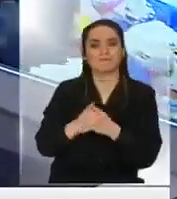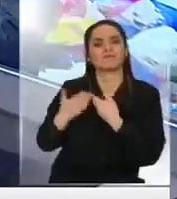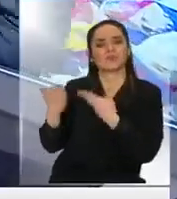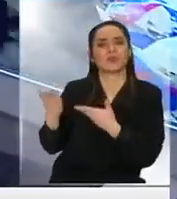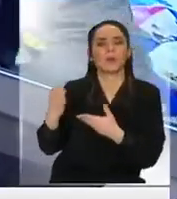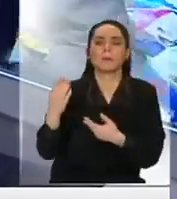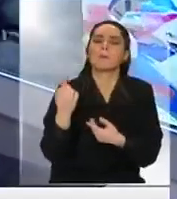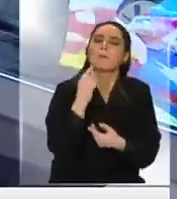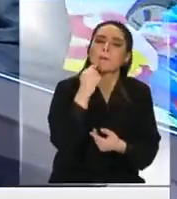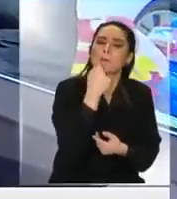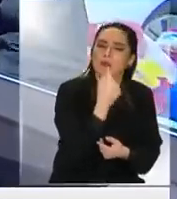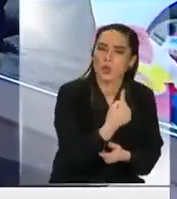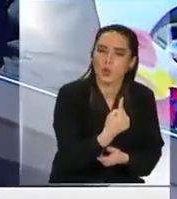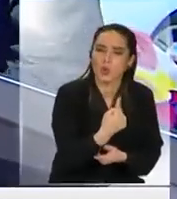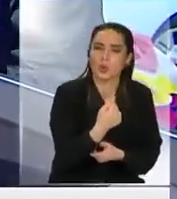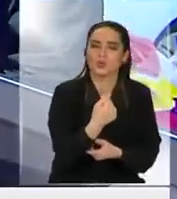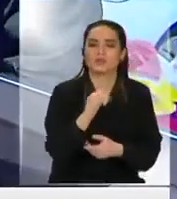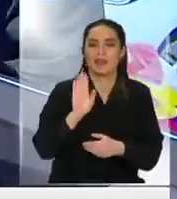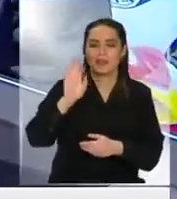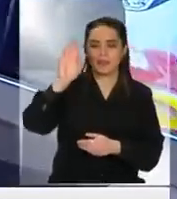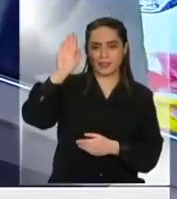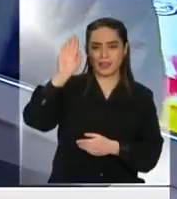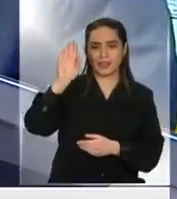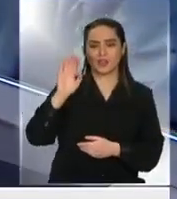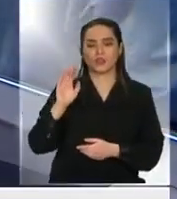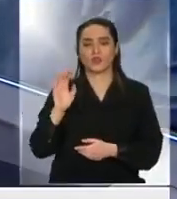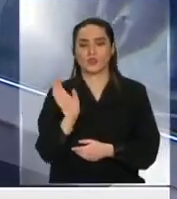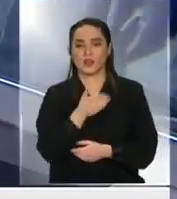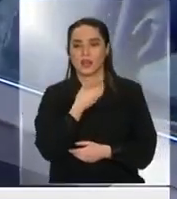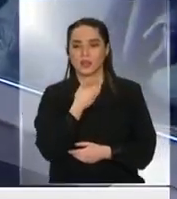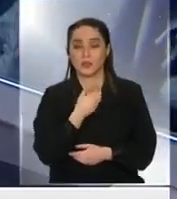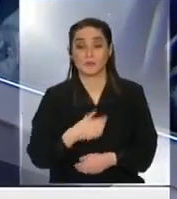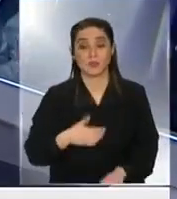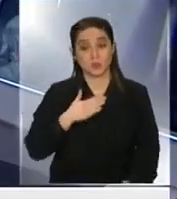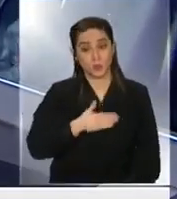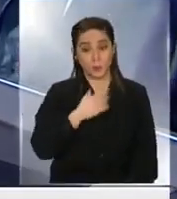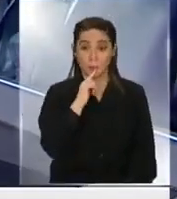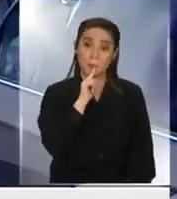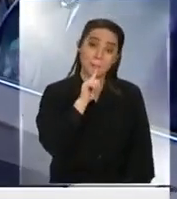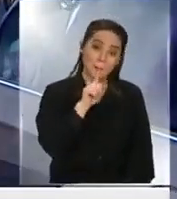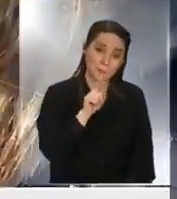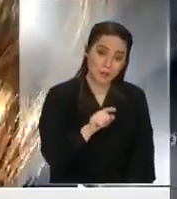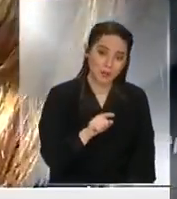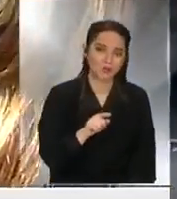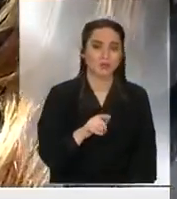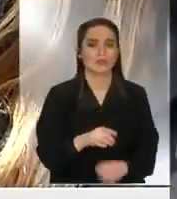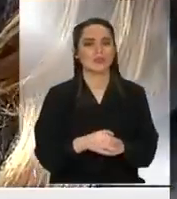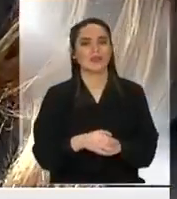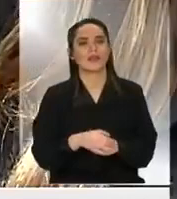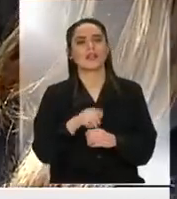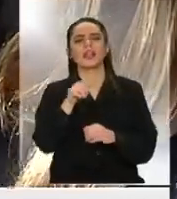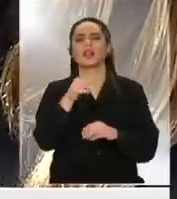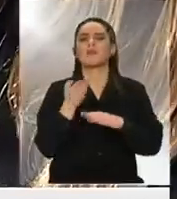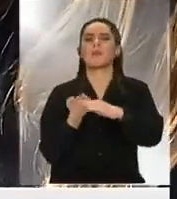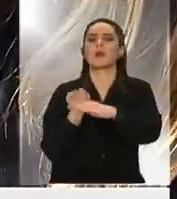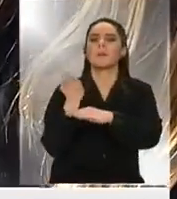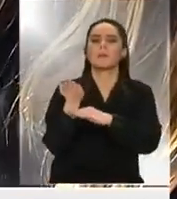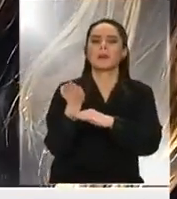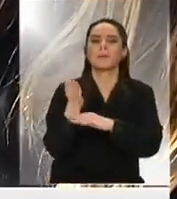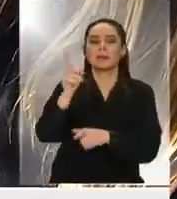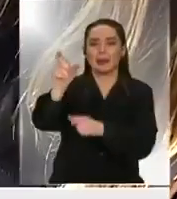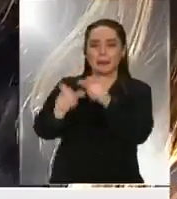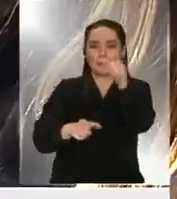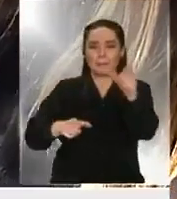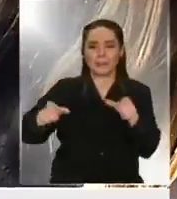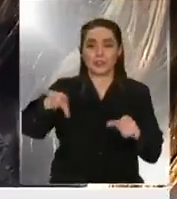¿cuál es la pregunta que le quiere hacer usted al candidato Daniel Jado? Yo le preguntaría qué él va a proponer para que la